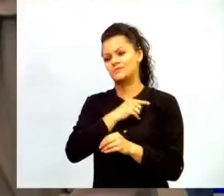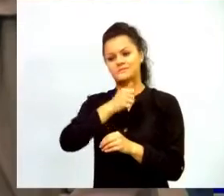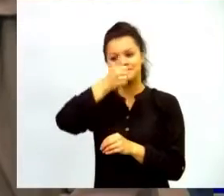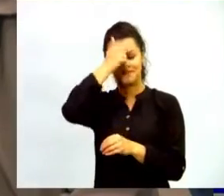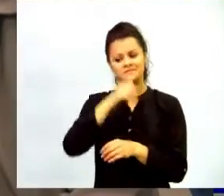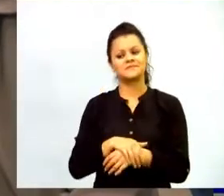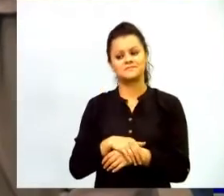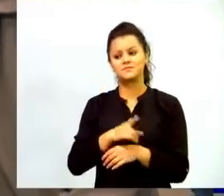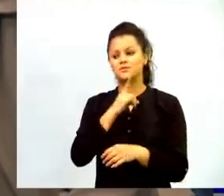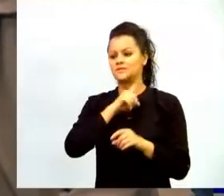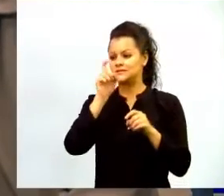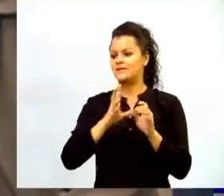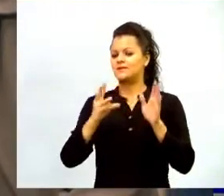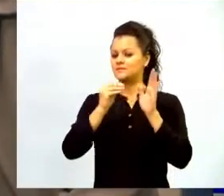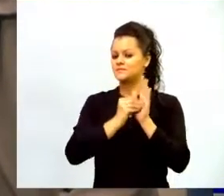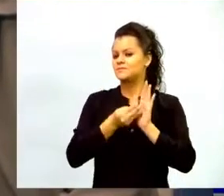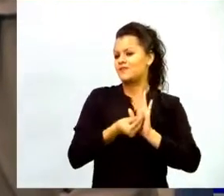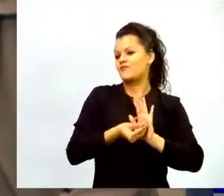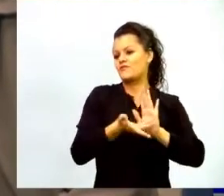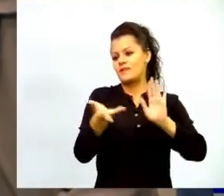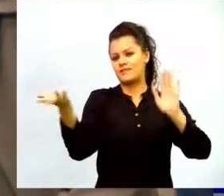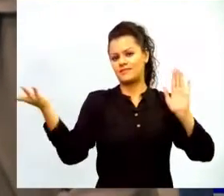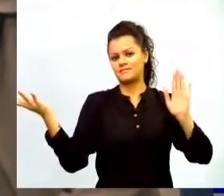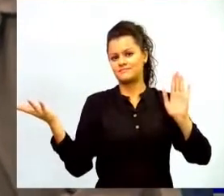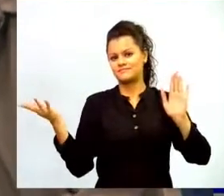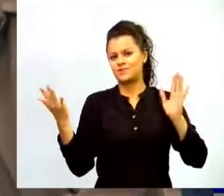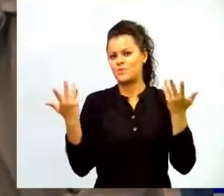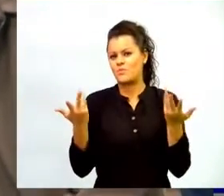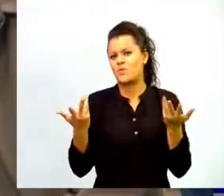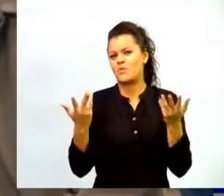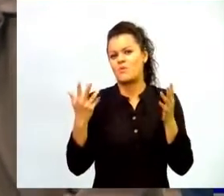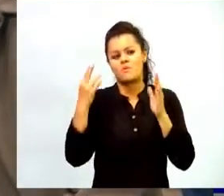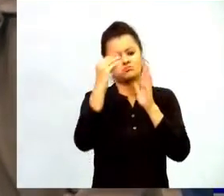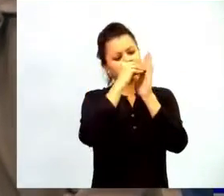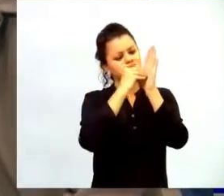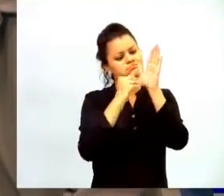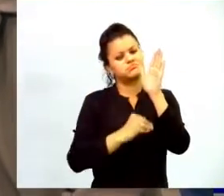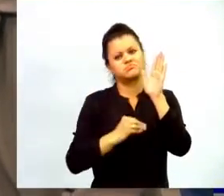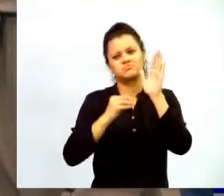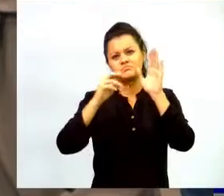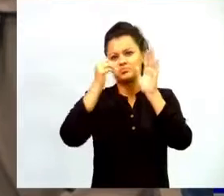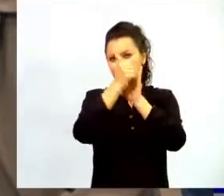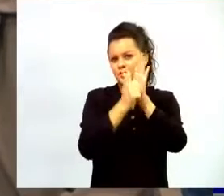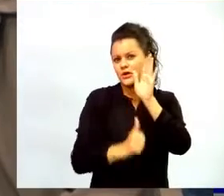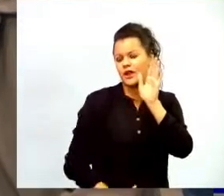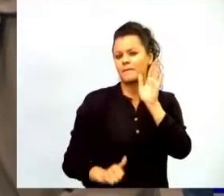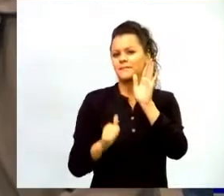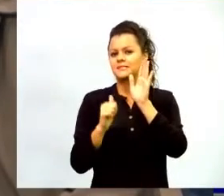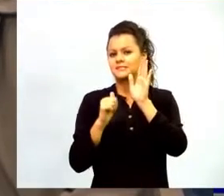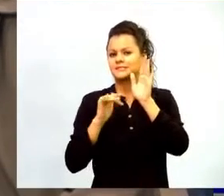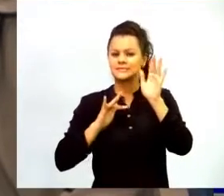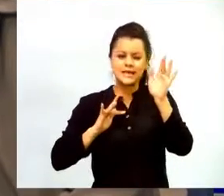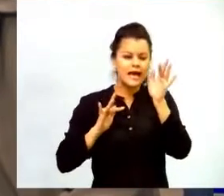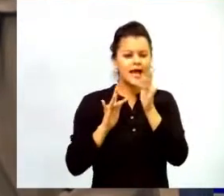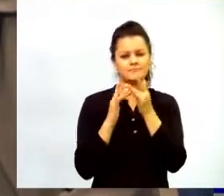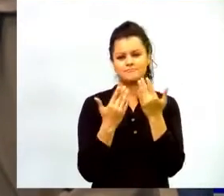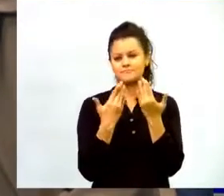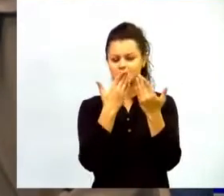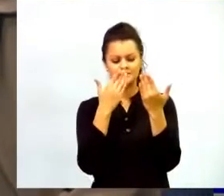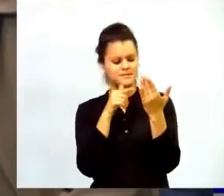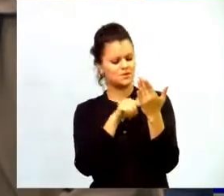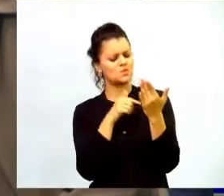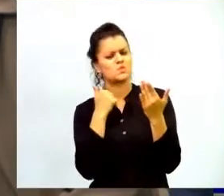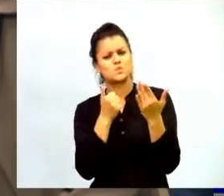oferta un portafolio de programas que sean muy prácticos que le ayuden al